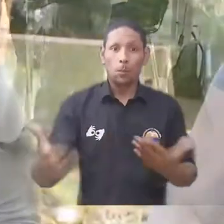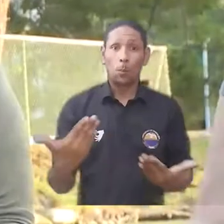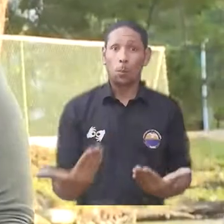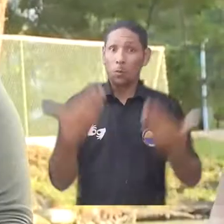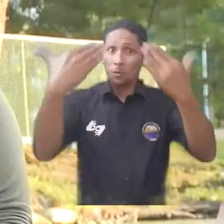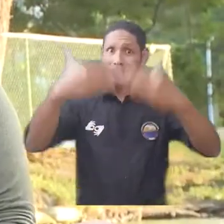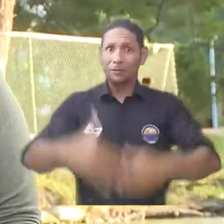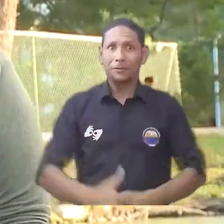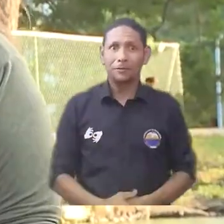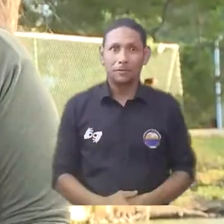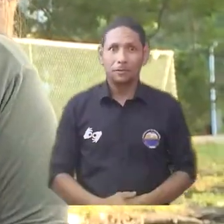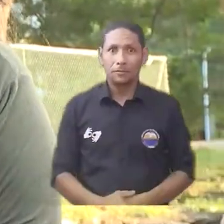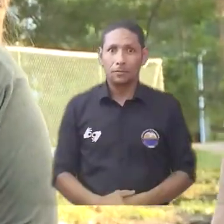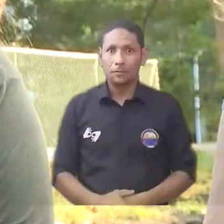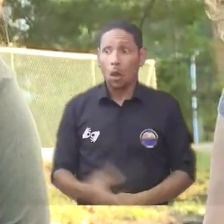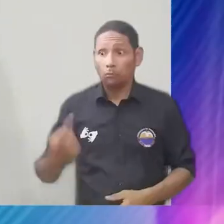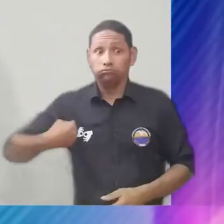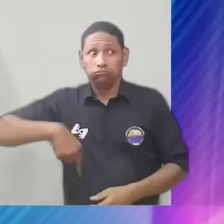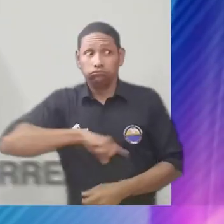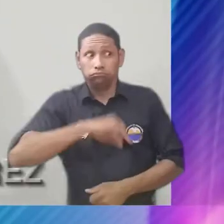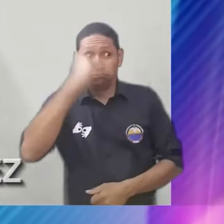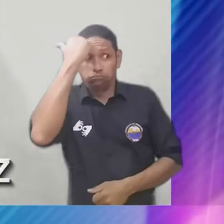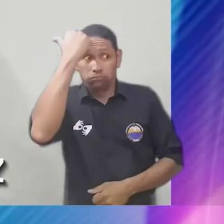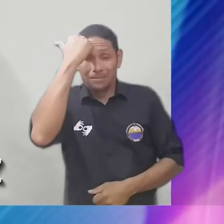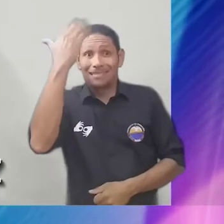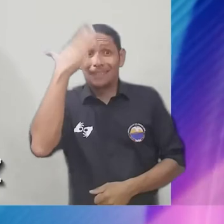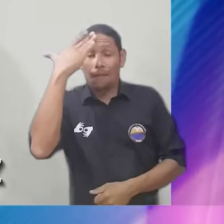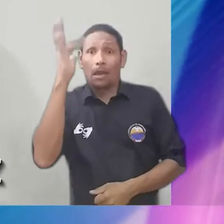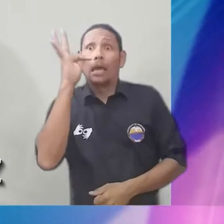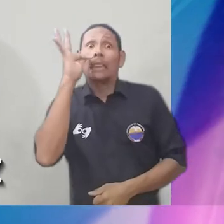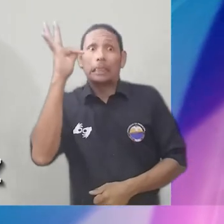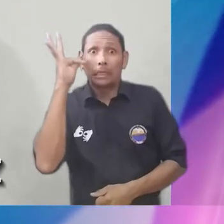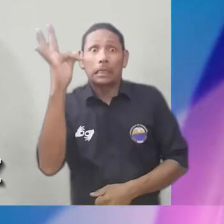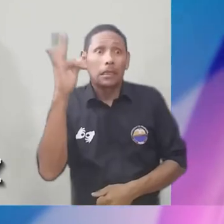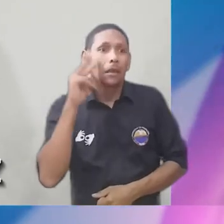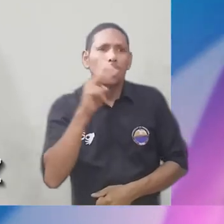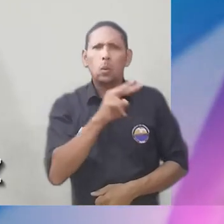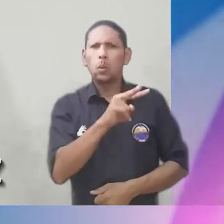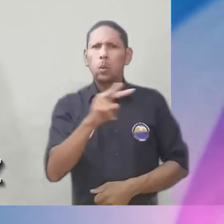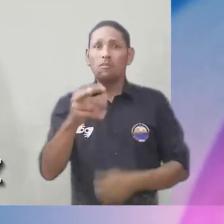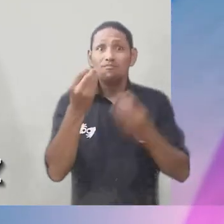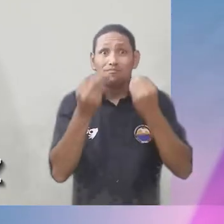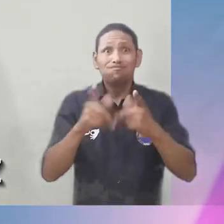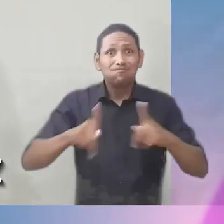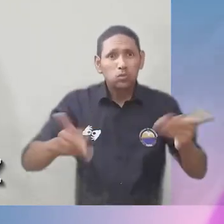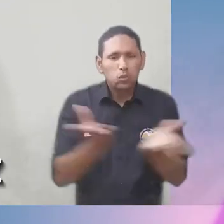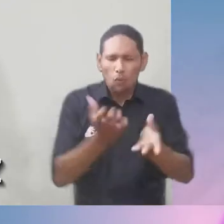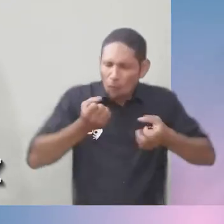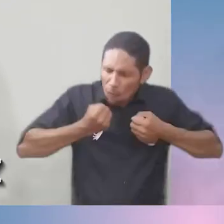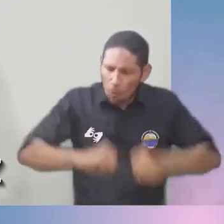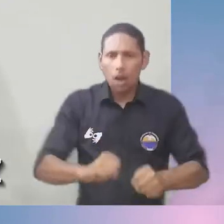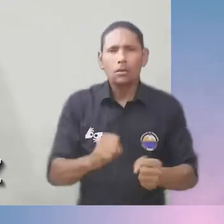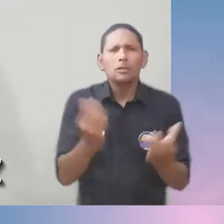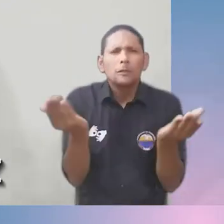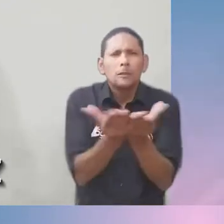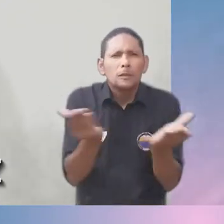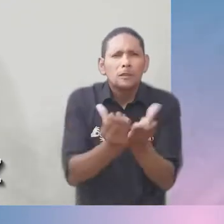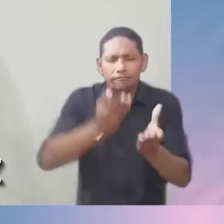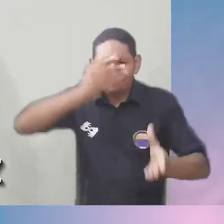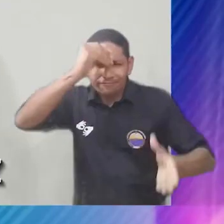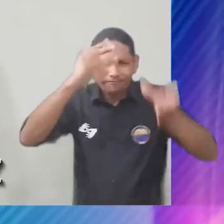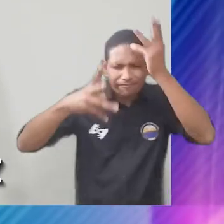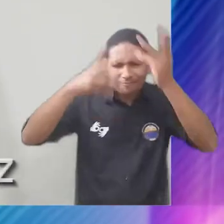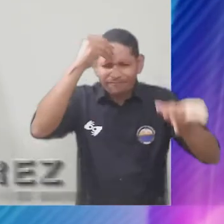matrícula cero para la comunidad estudiantil. Como docentes somos fieles testigos de los esfuerzos que hacen muchos estudiantes y muchas